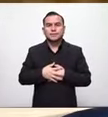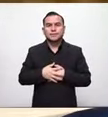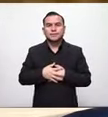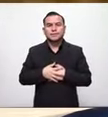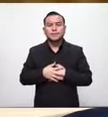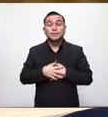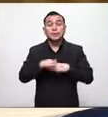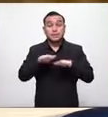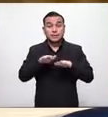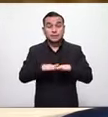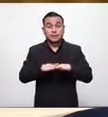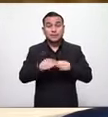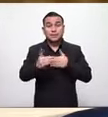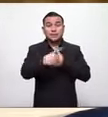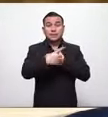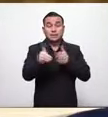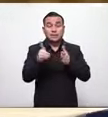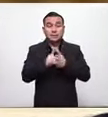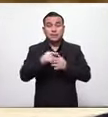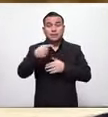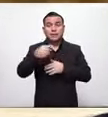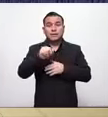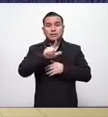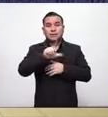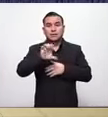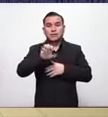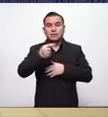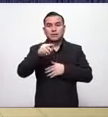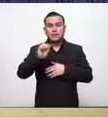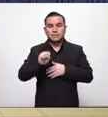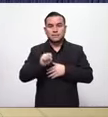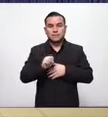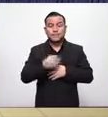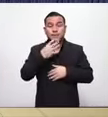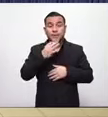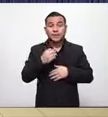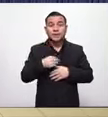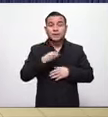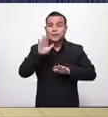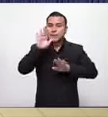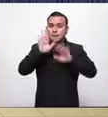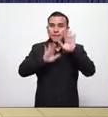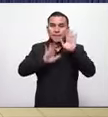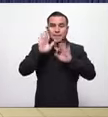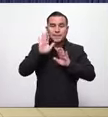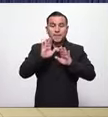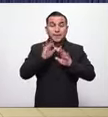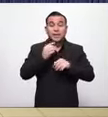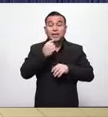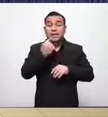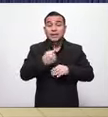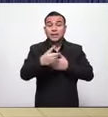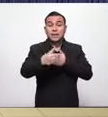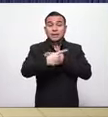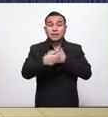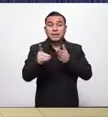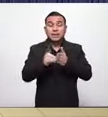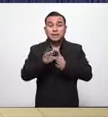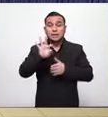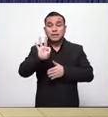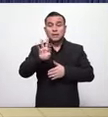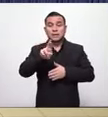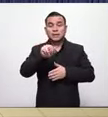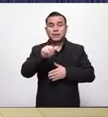gracias licenciado gallegos le quiero ceder la palabra al diputado francisco